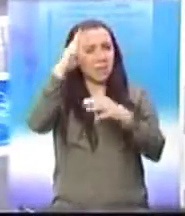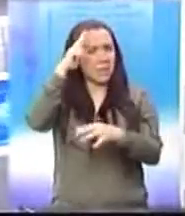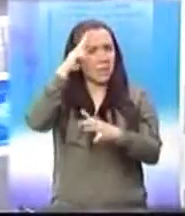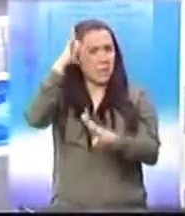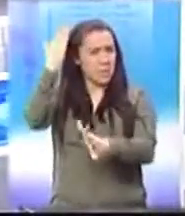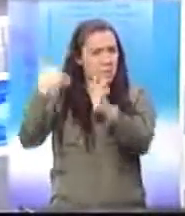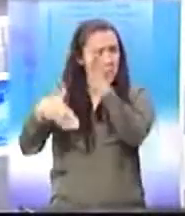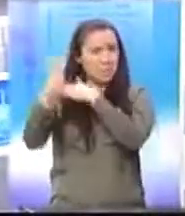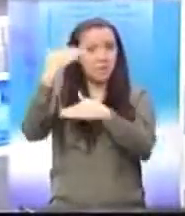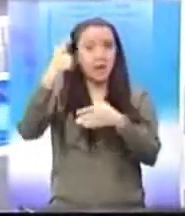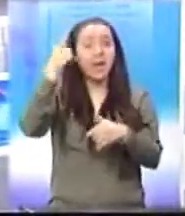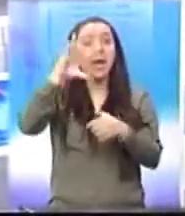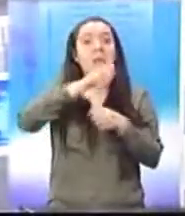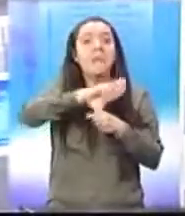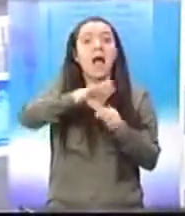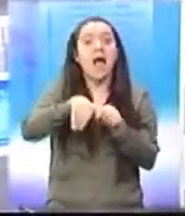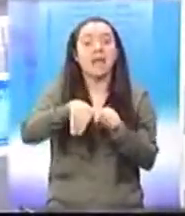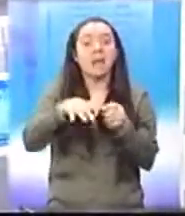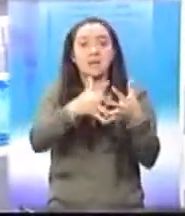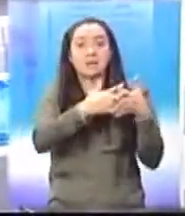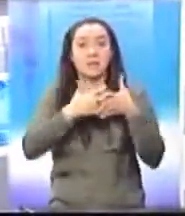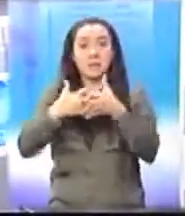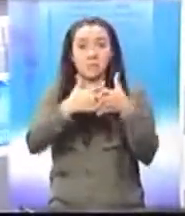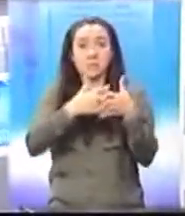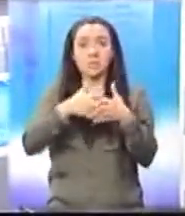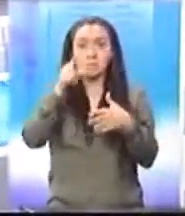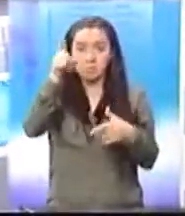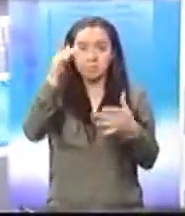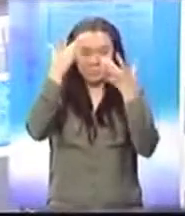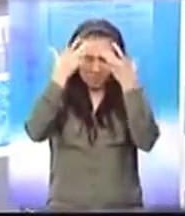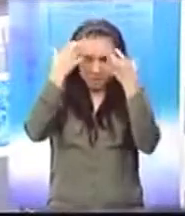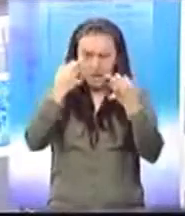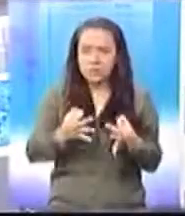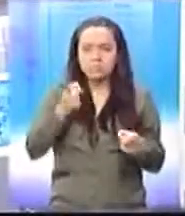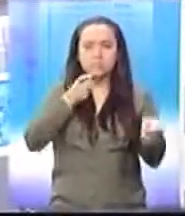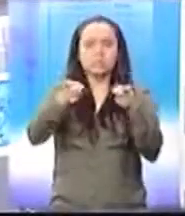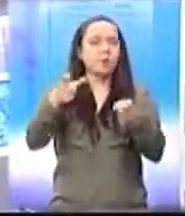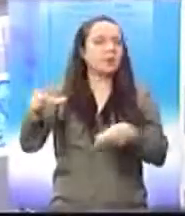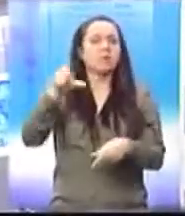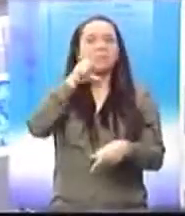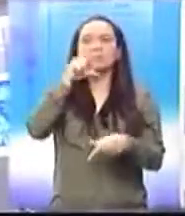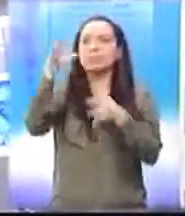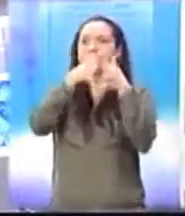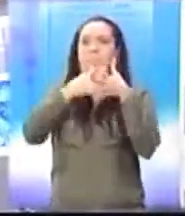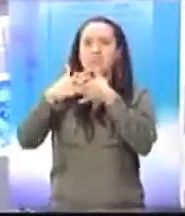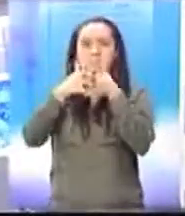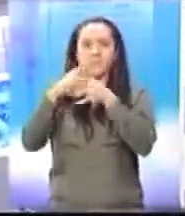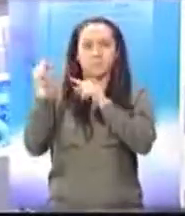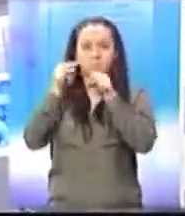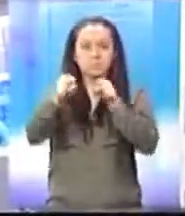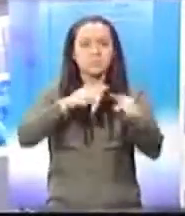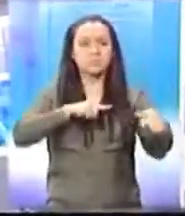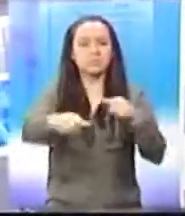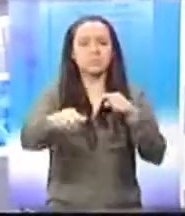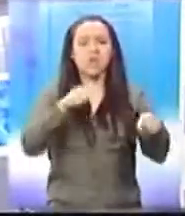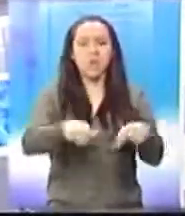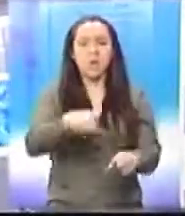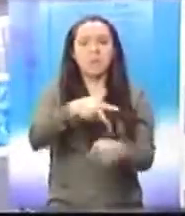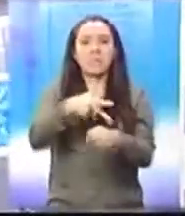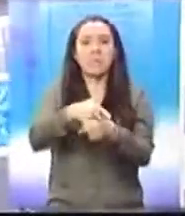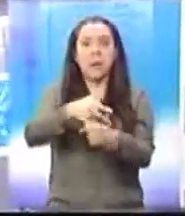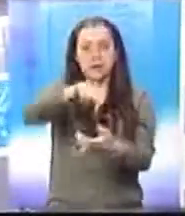donde desde la embajada estadounidense se decidía el destino de este país. No tengo nada en contra del embajador,